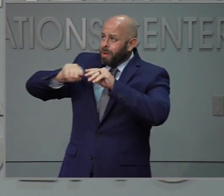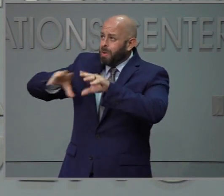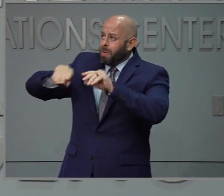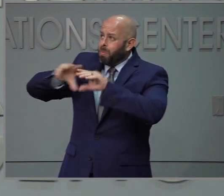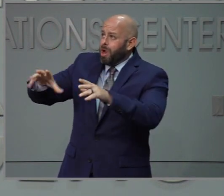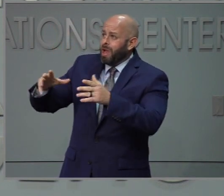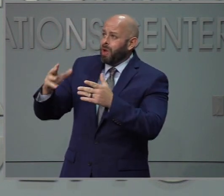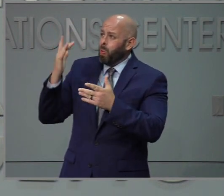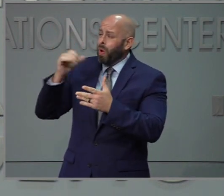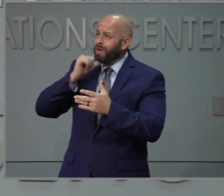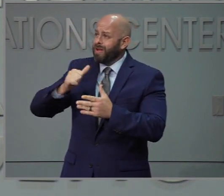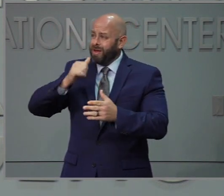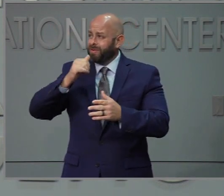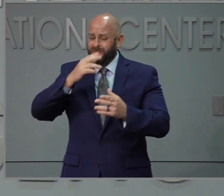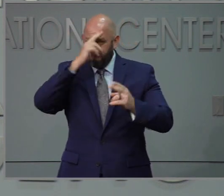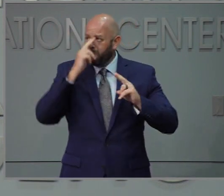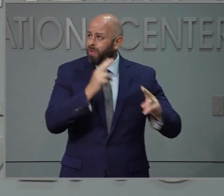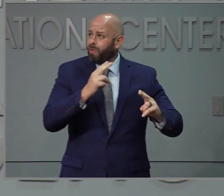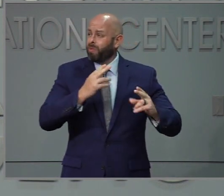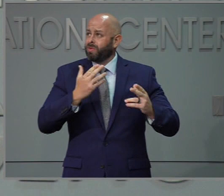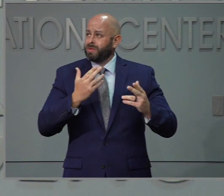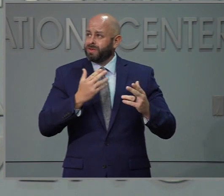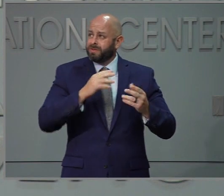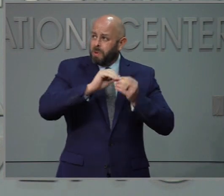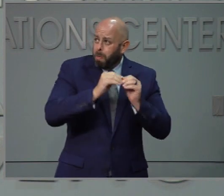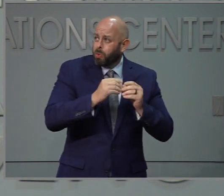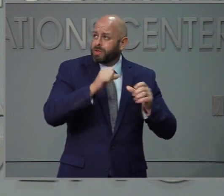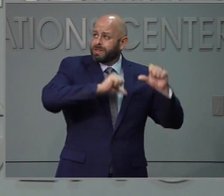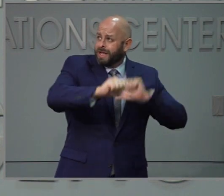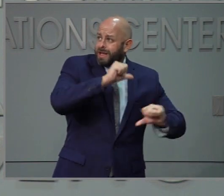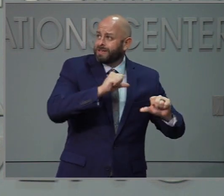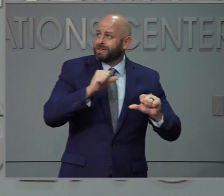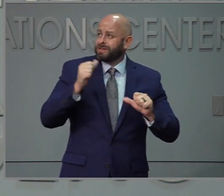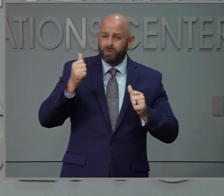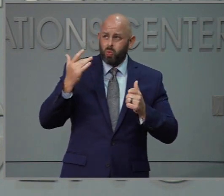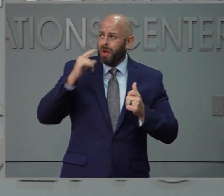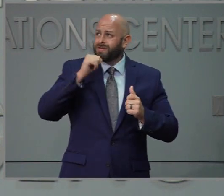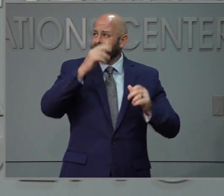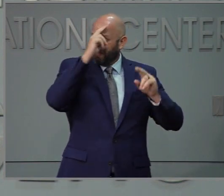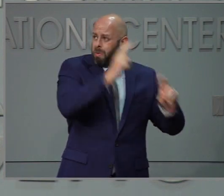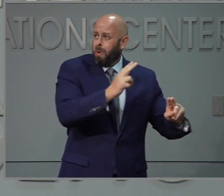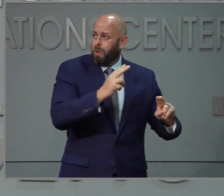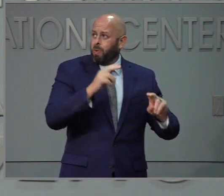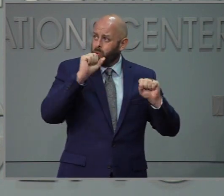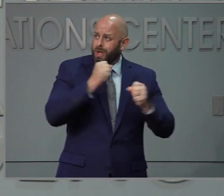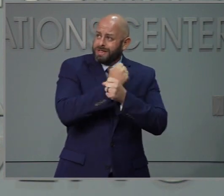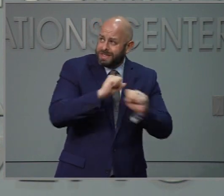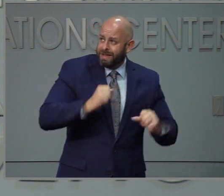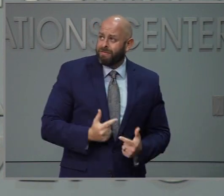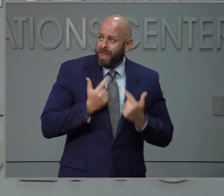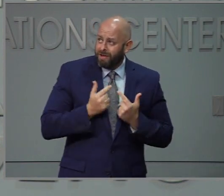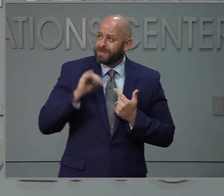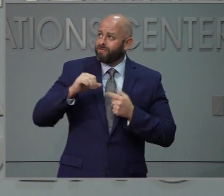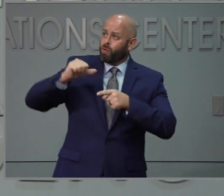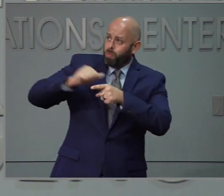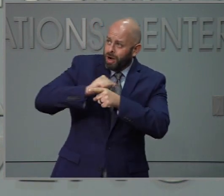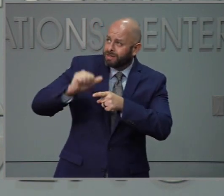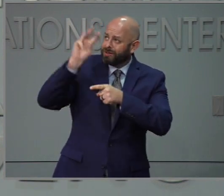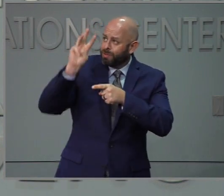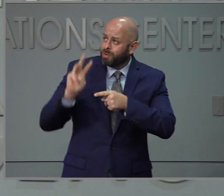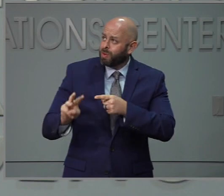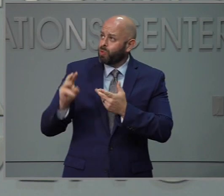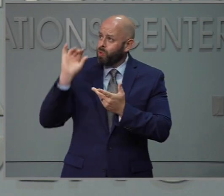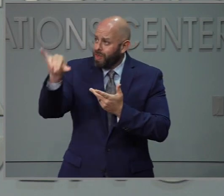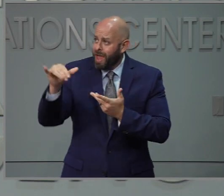científicamente que podemos reducir la propagación y salvar vidas si ponemos en práctica práctica las tres